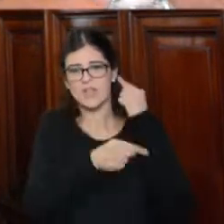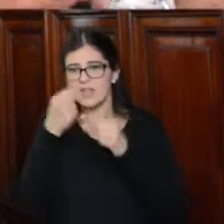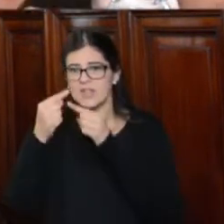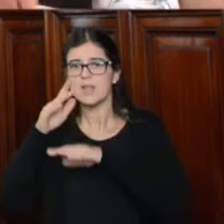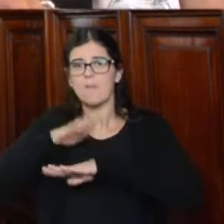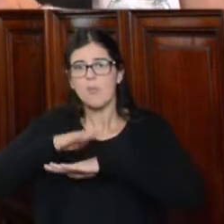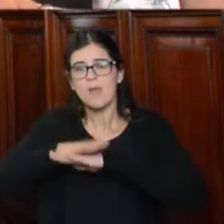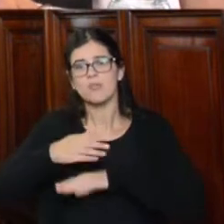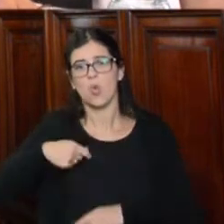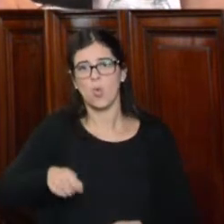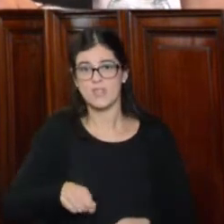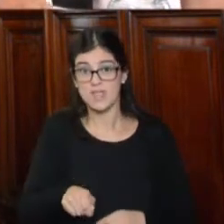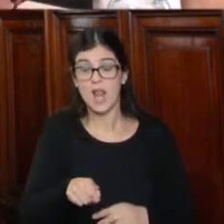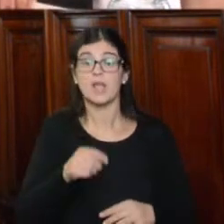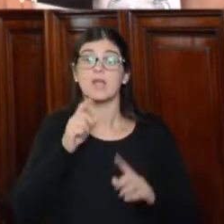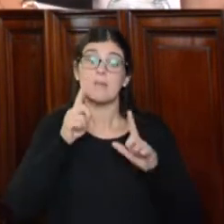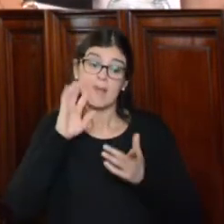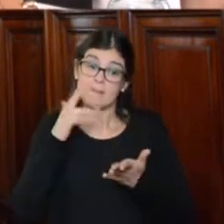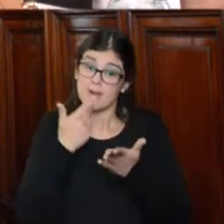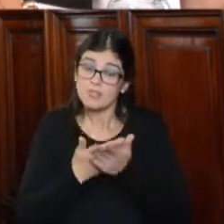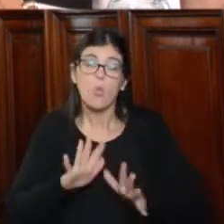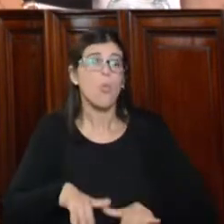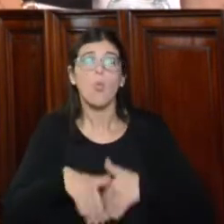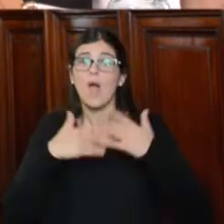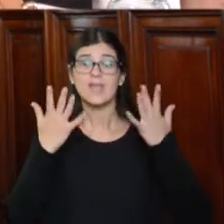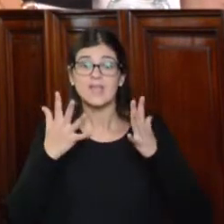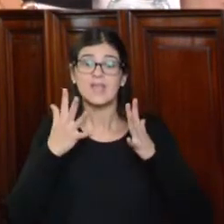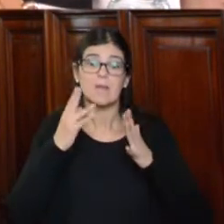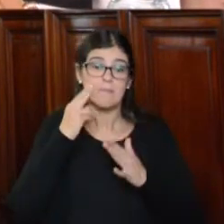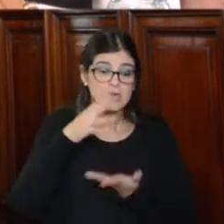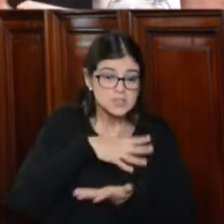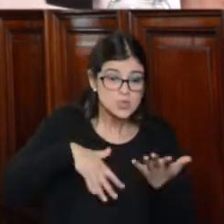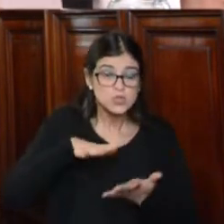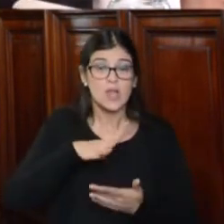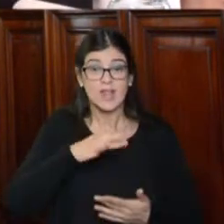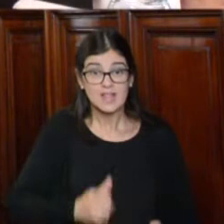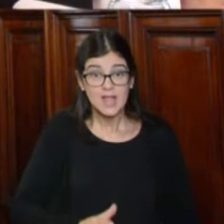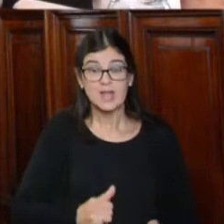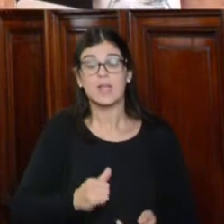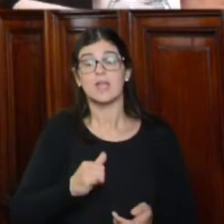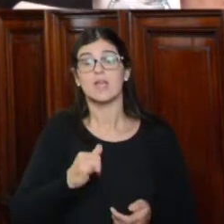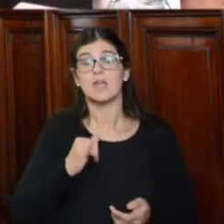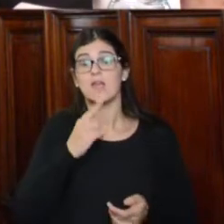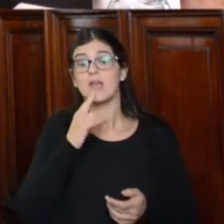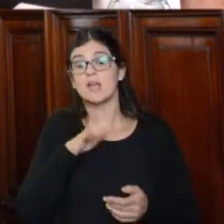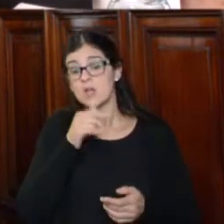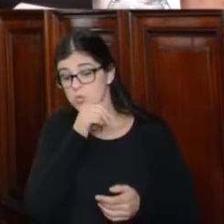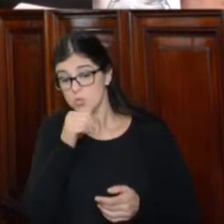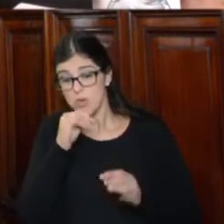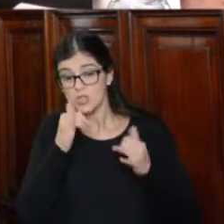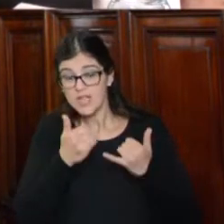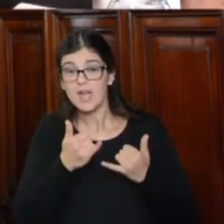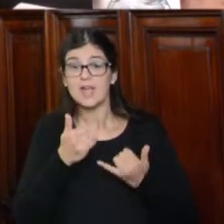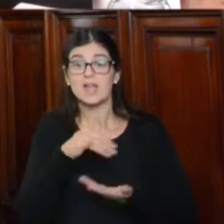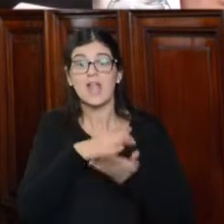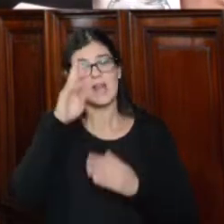instancias judiciales, y para el planteo de cualquier agravio que pudieran tener, el cual es considerado y resuelto en el